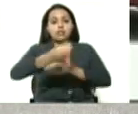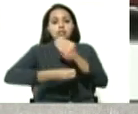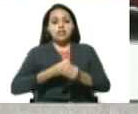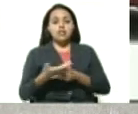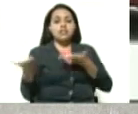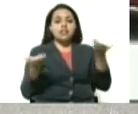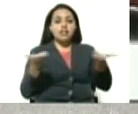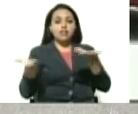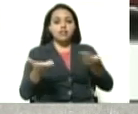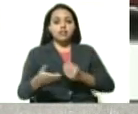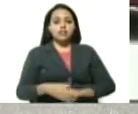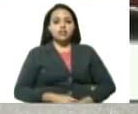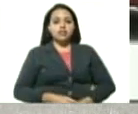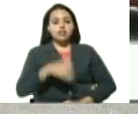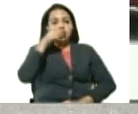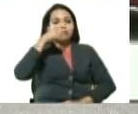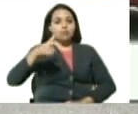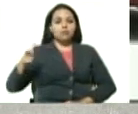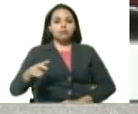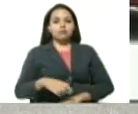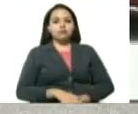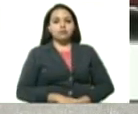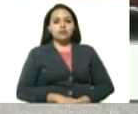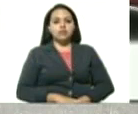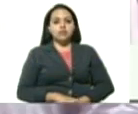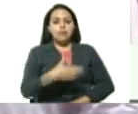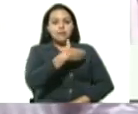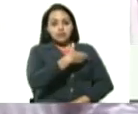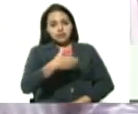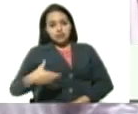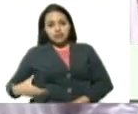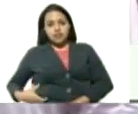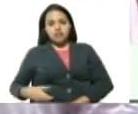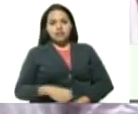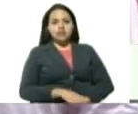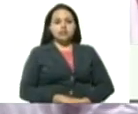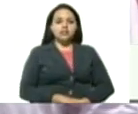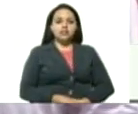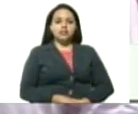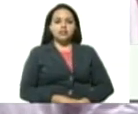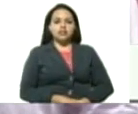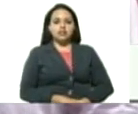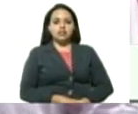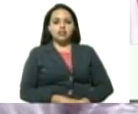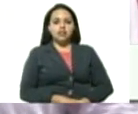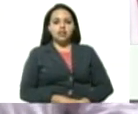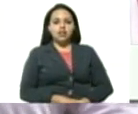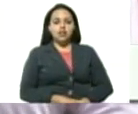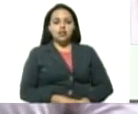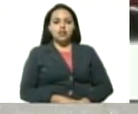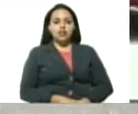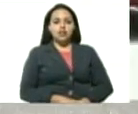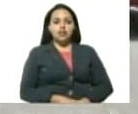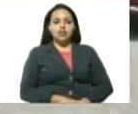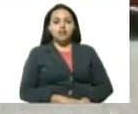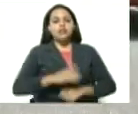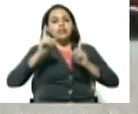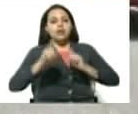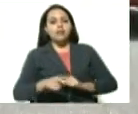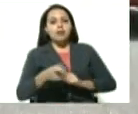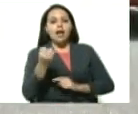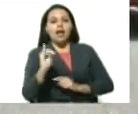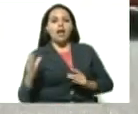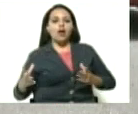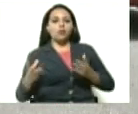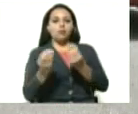servicio de nuestro pueblo. Su presidente, el comandante Héctor Rojas. Igualmente, nos